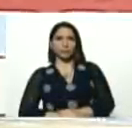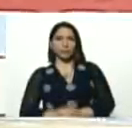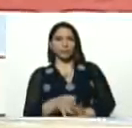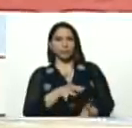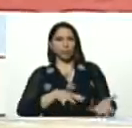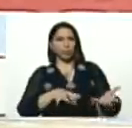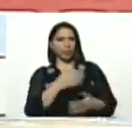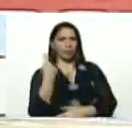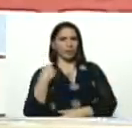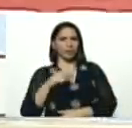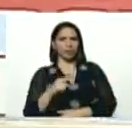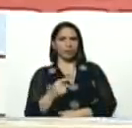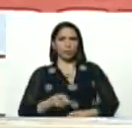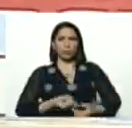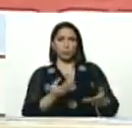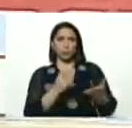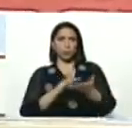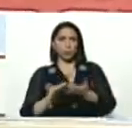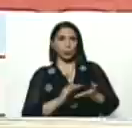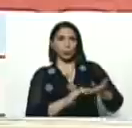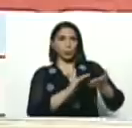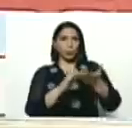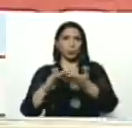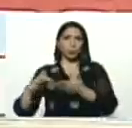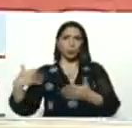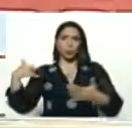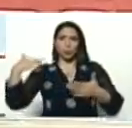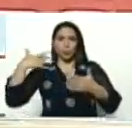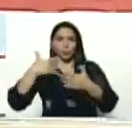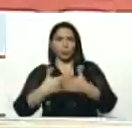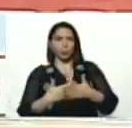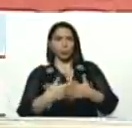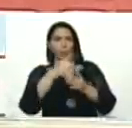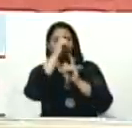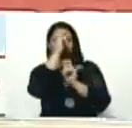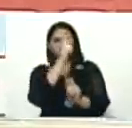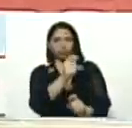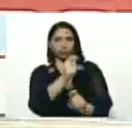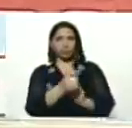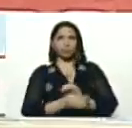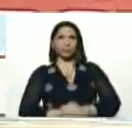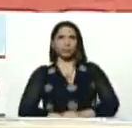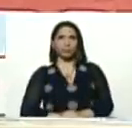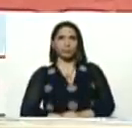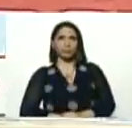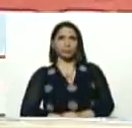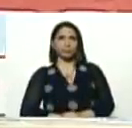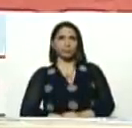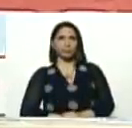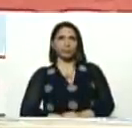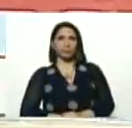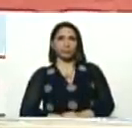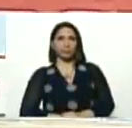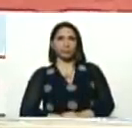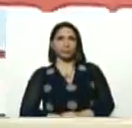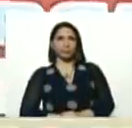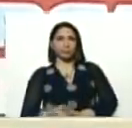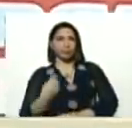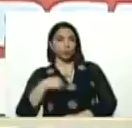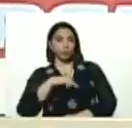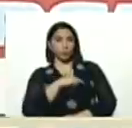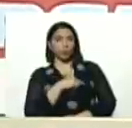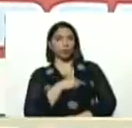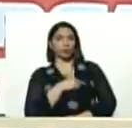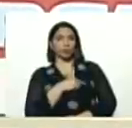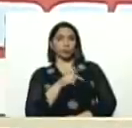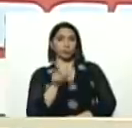que teníamos, darle, darle solución, así, ha venido, siendo reconocido, reconocido, nuestro partido, ha